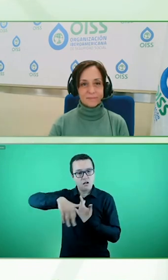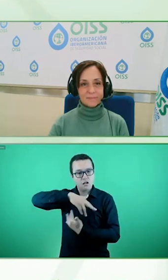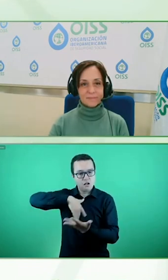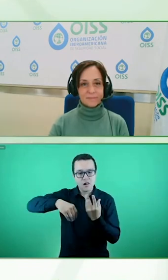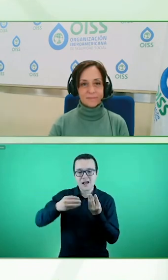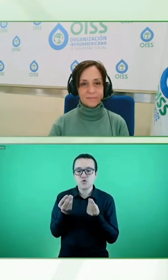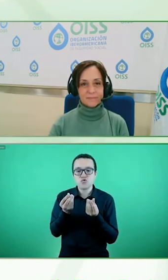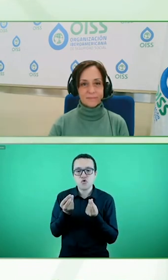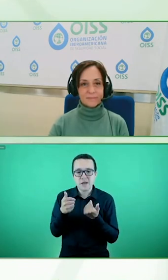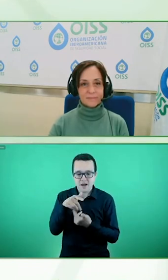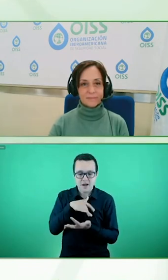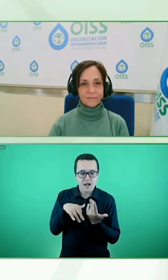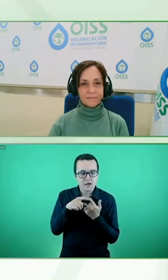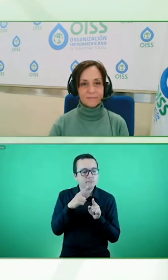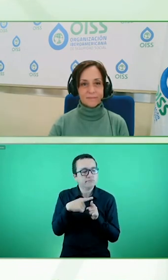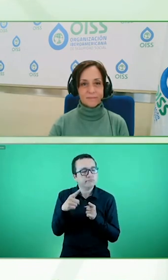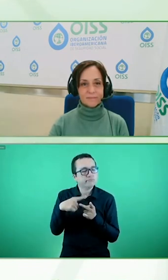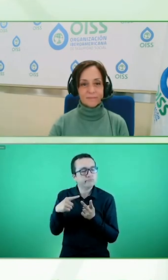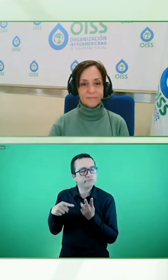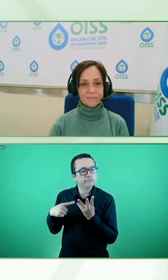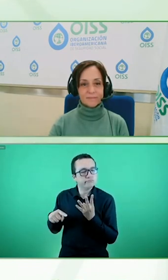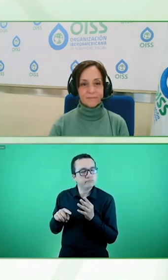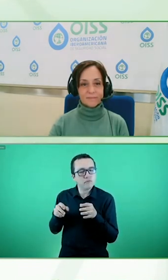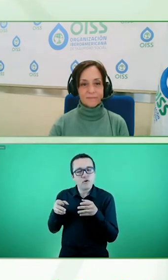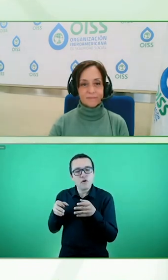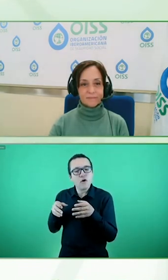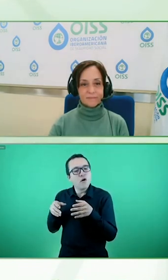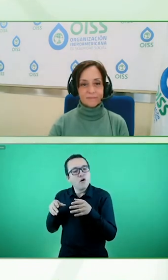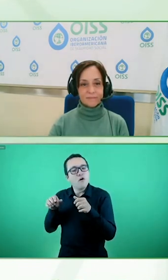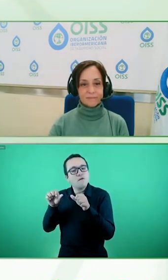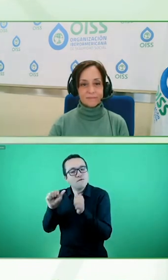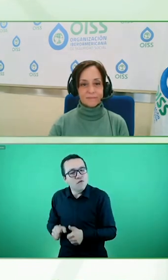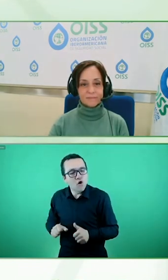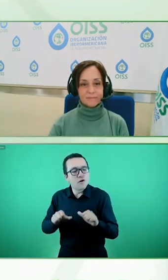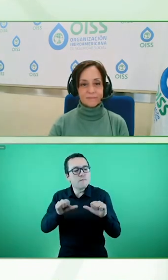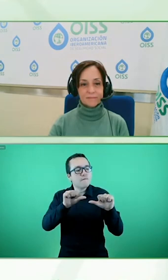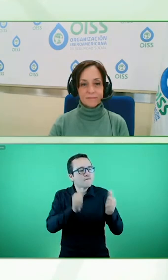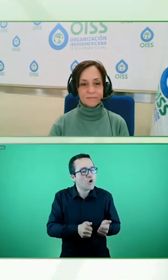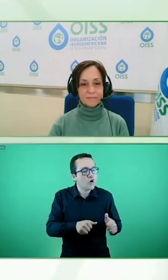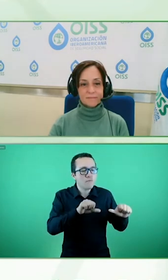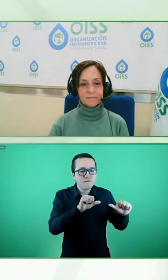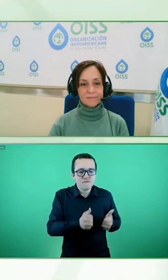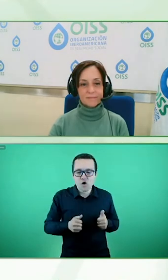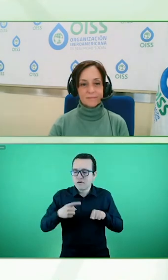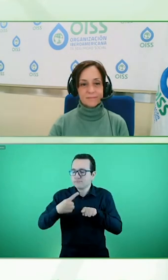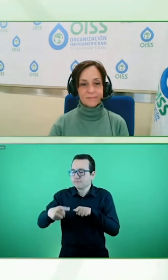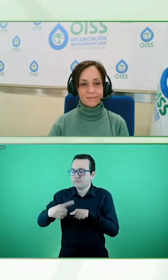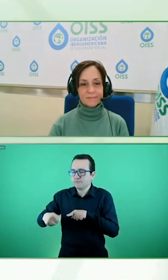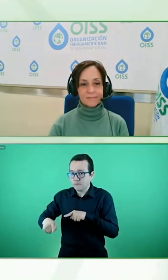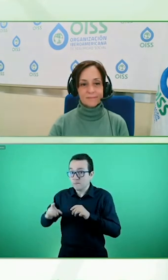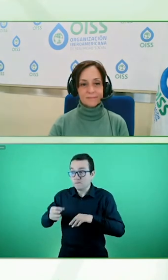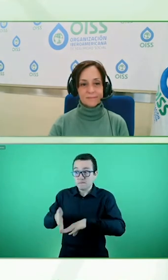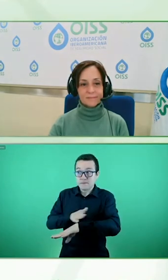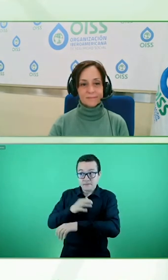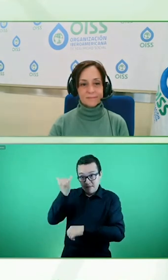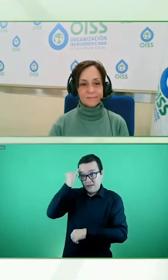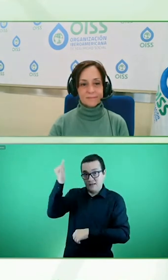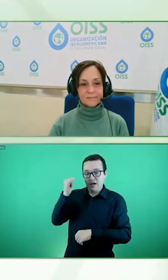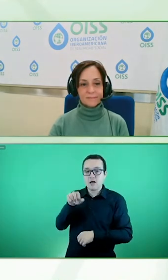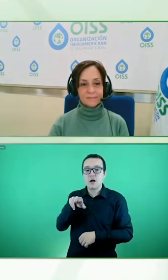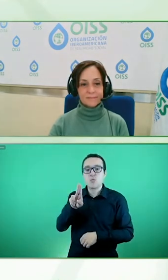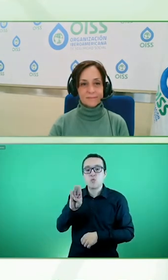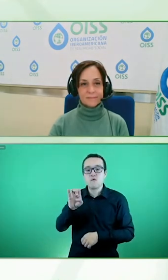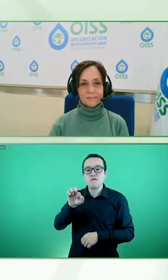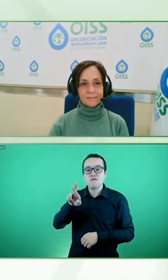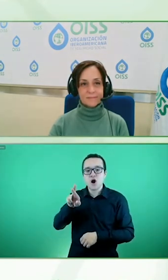y junto con el Banco Interamericano de Desarrollo tuvimos una iniciativa con Uber y Cabify para entender tres cosas primero era